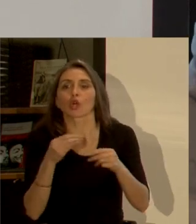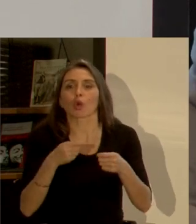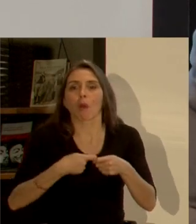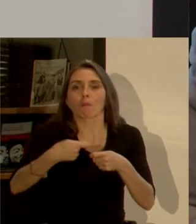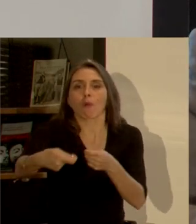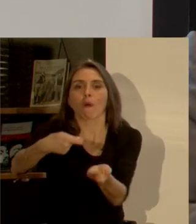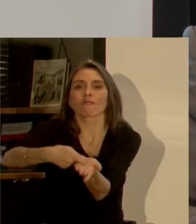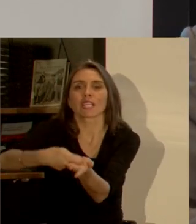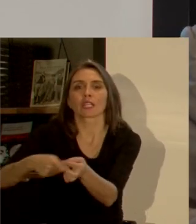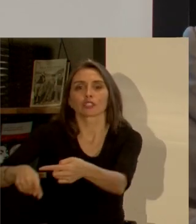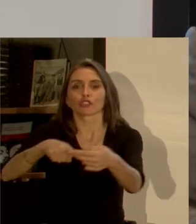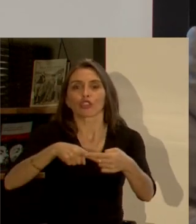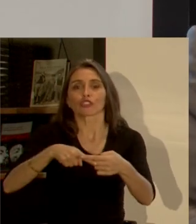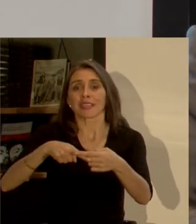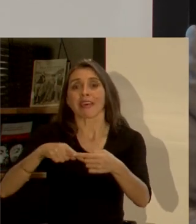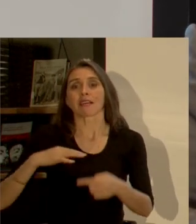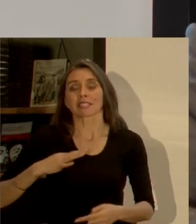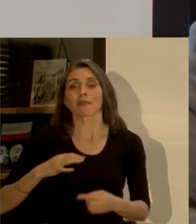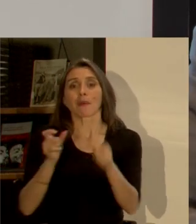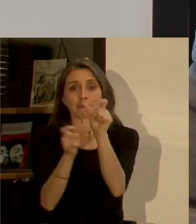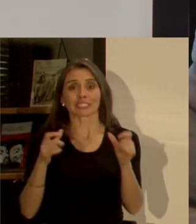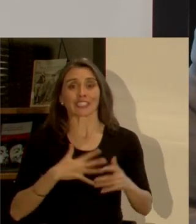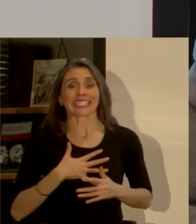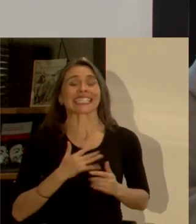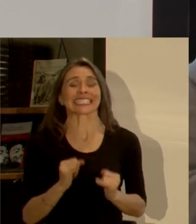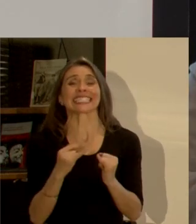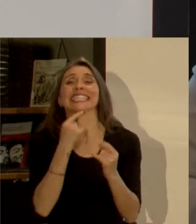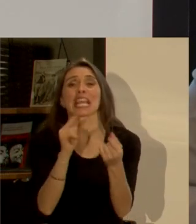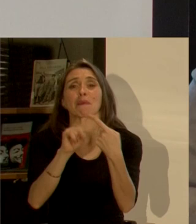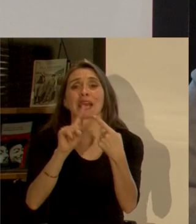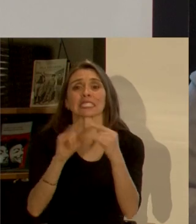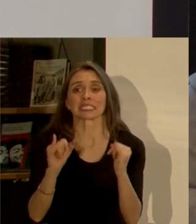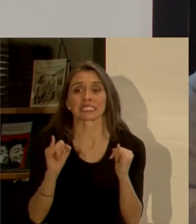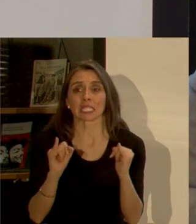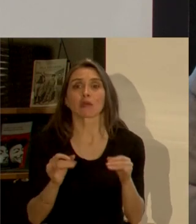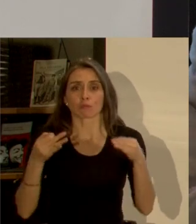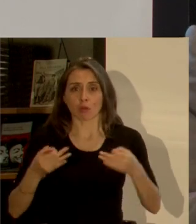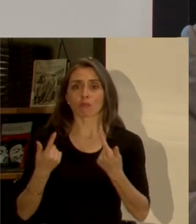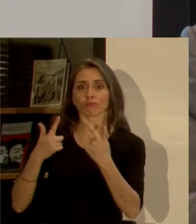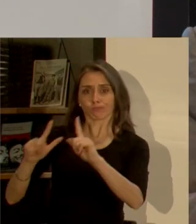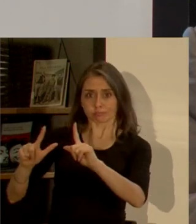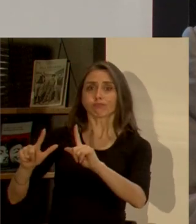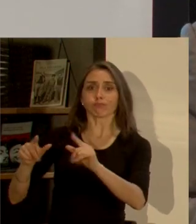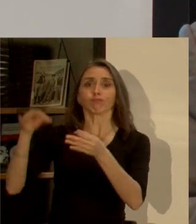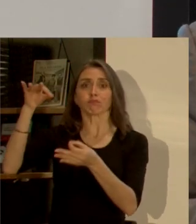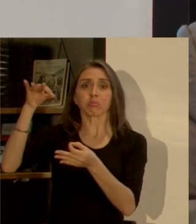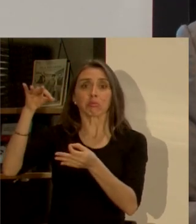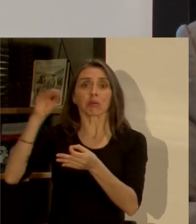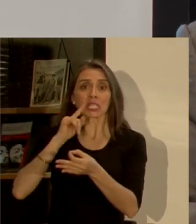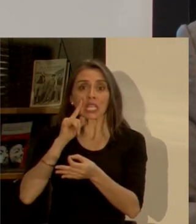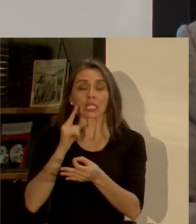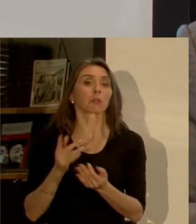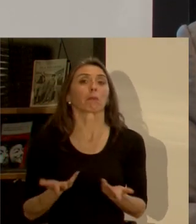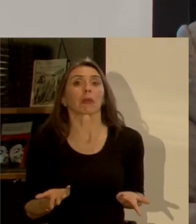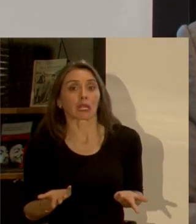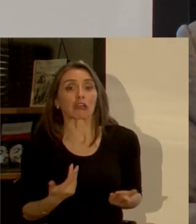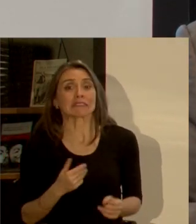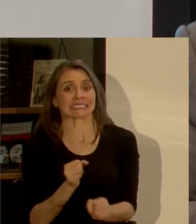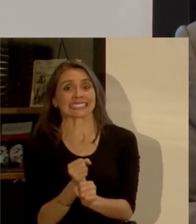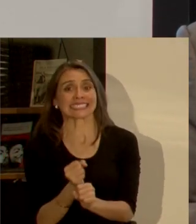civil porque podemos tener mucha gente con muchas ganas de participar formalizada jurídicamente o no pero en el fondo es